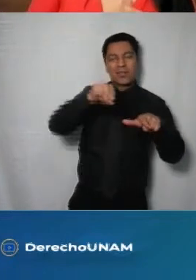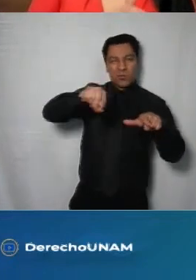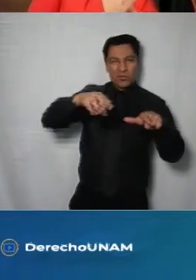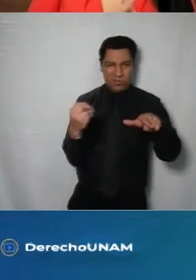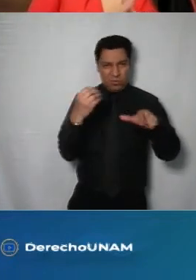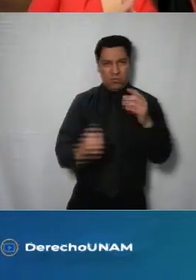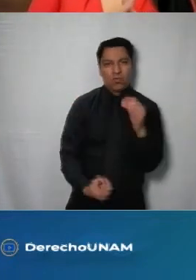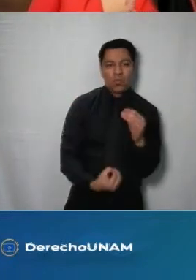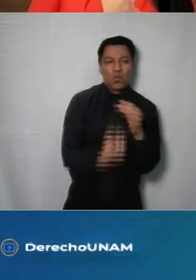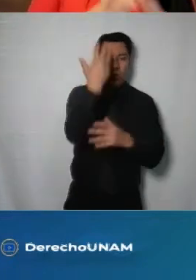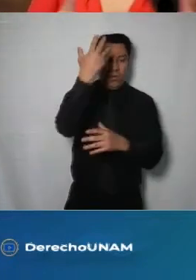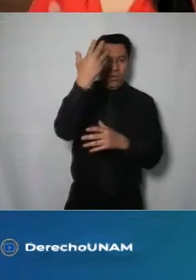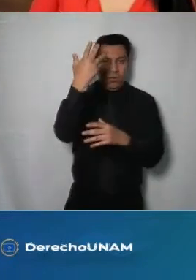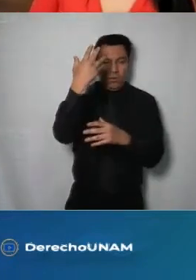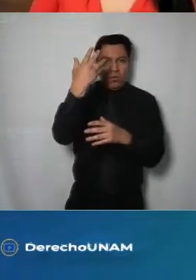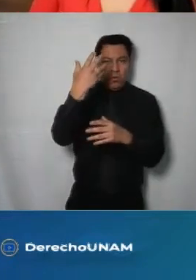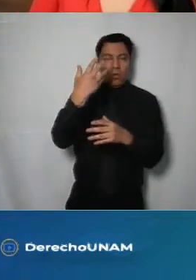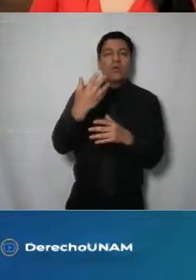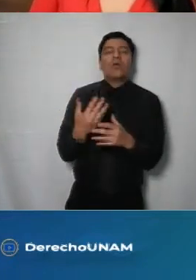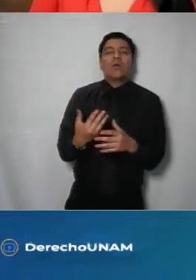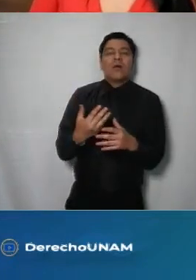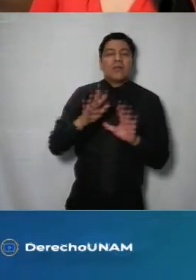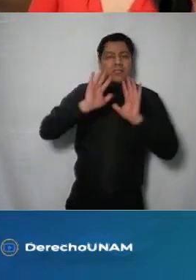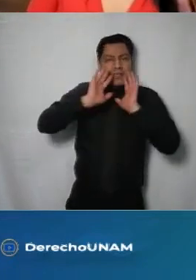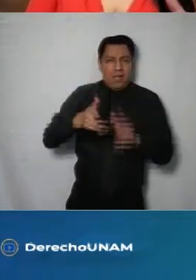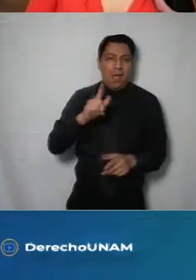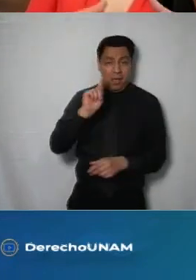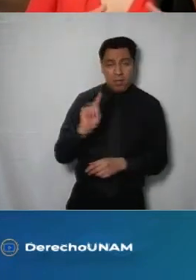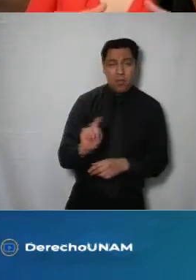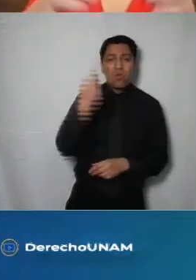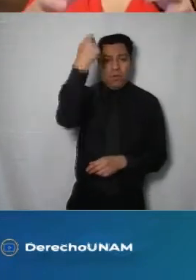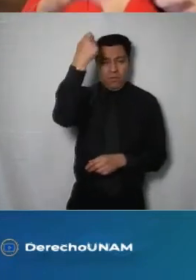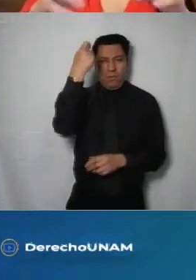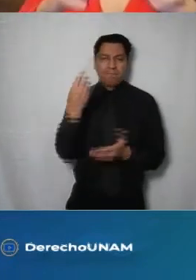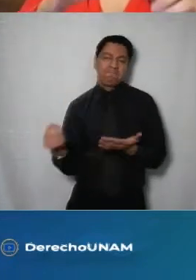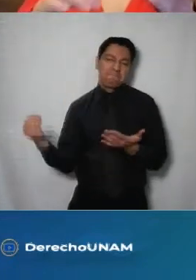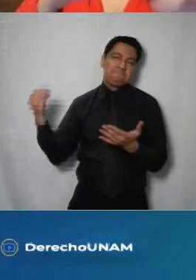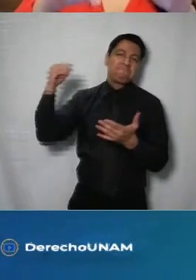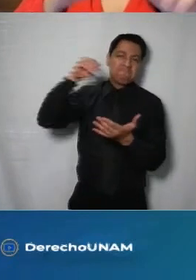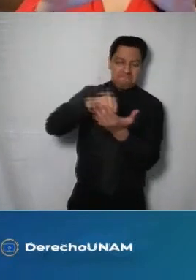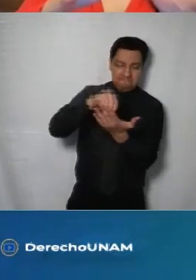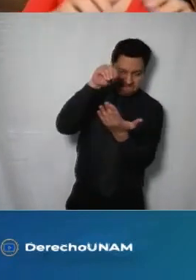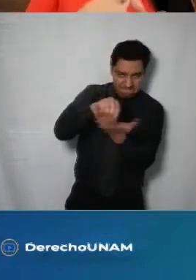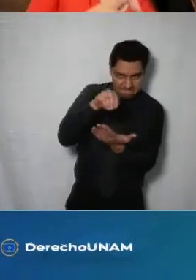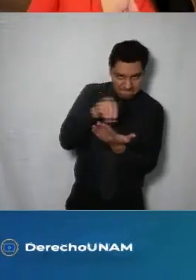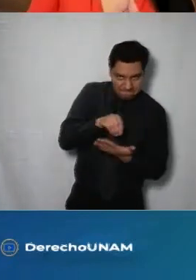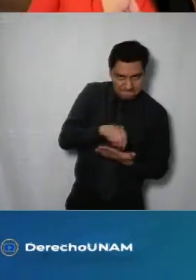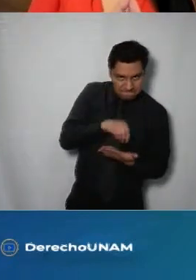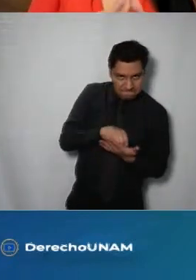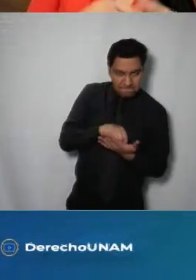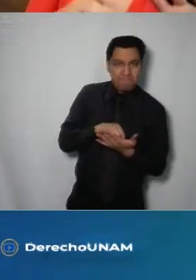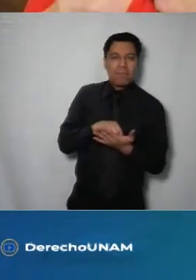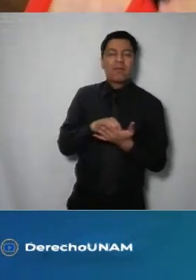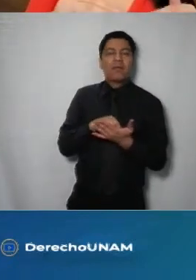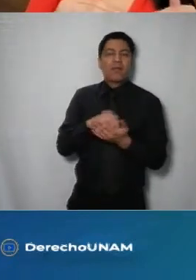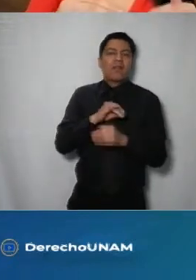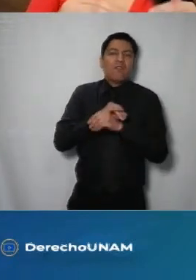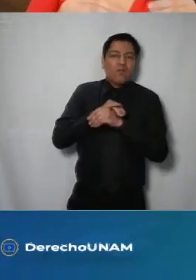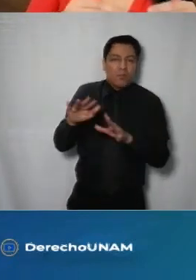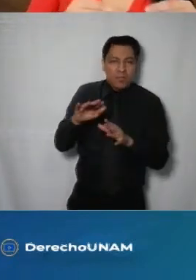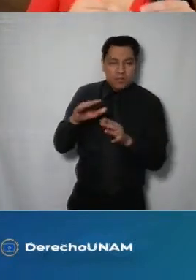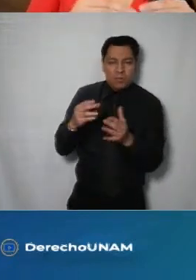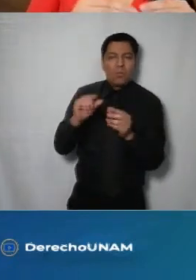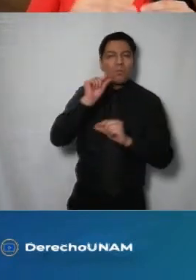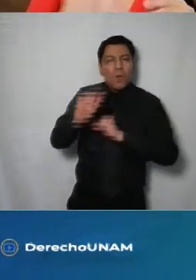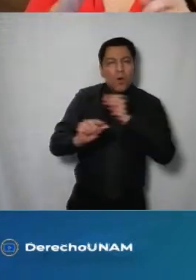se ha implementado en el garante nacional pero que en el local no lo teníamos y que de manera automática al ingresar cierta información se va a